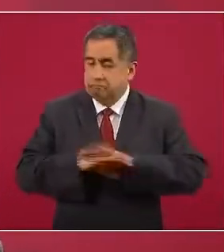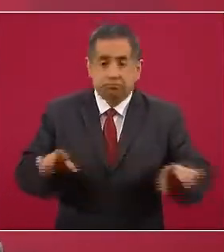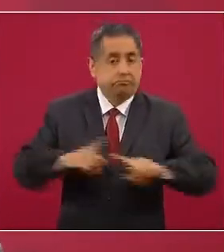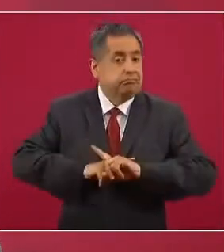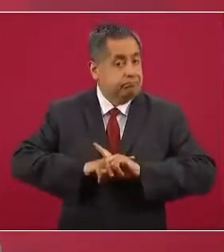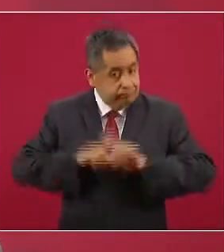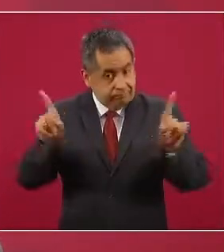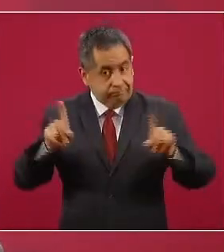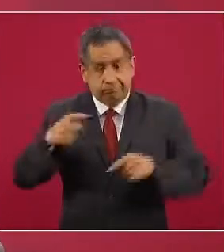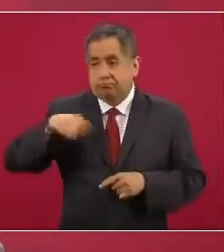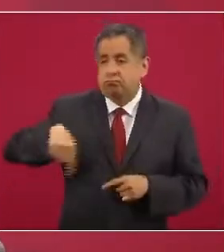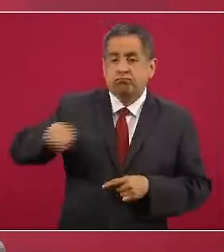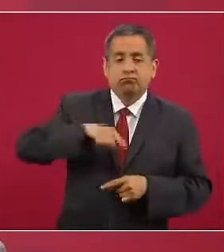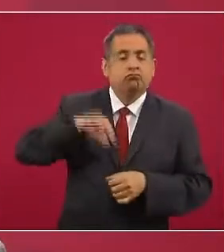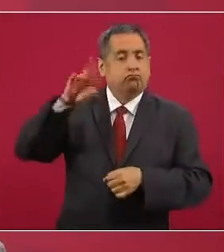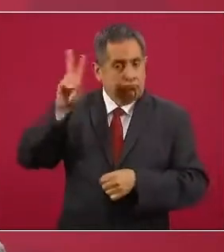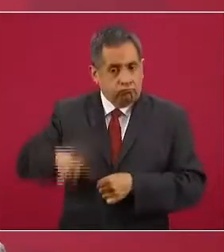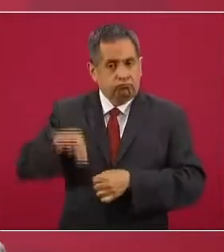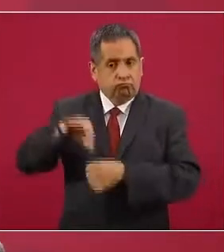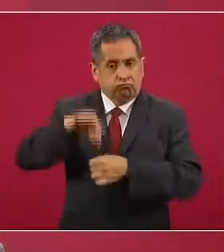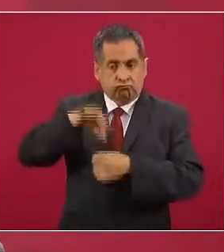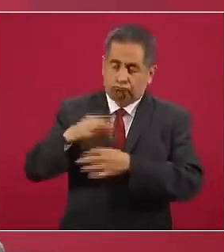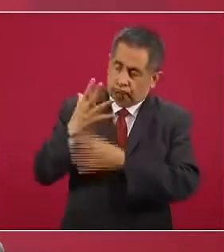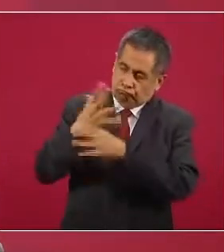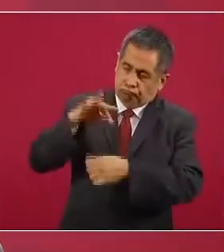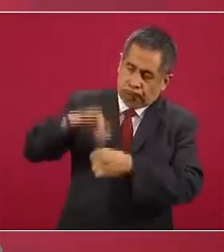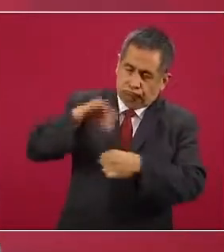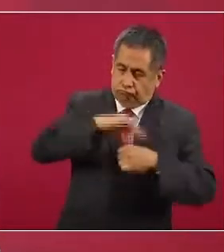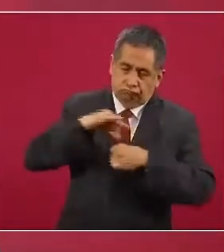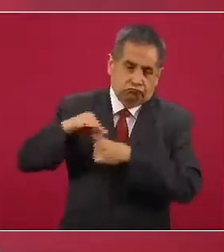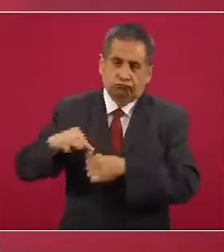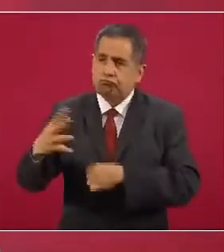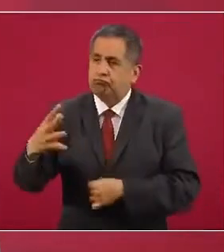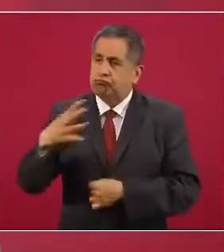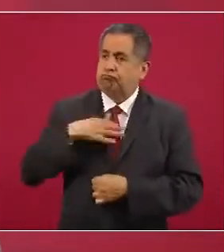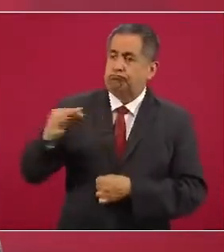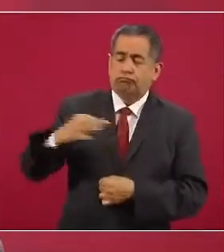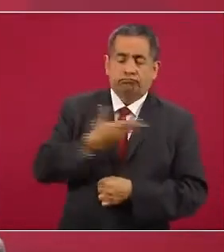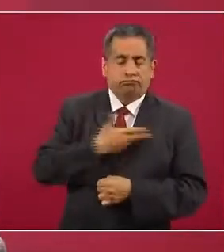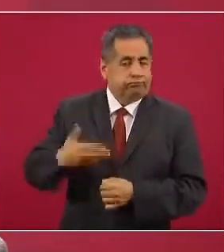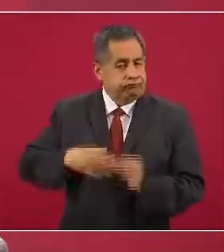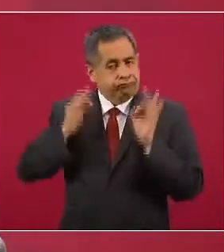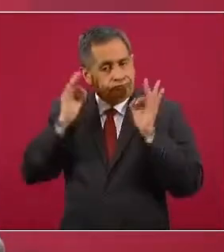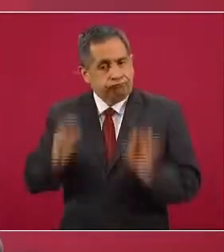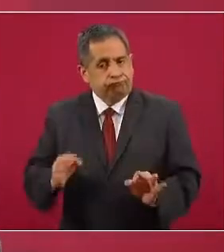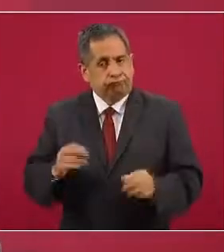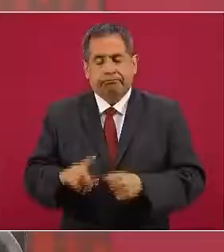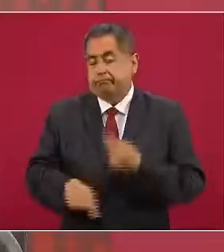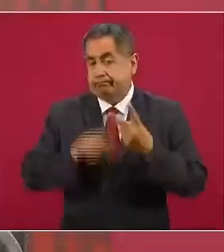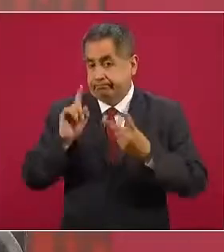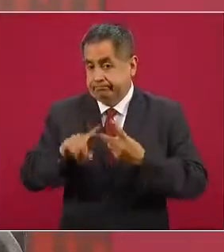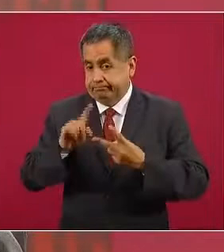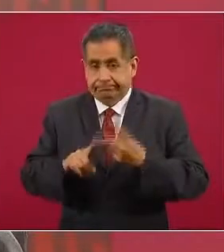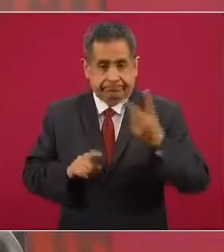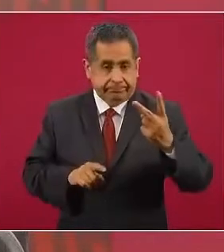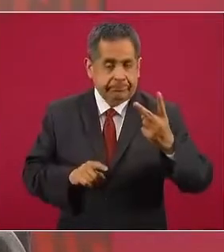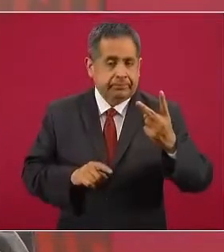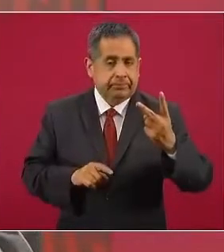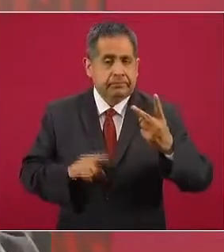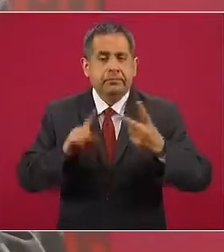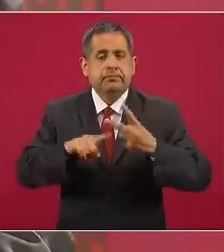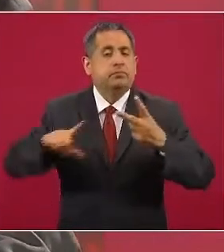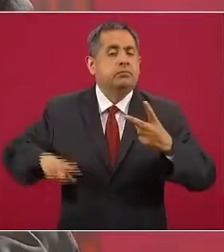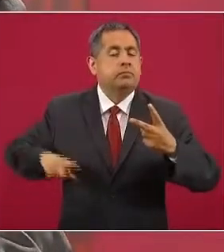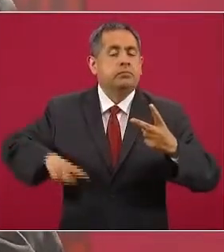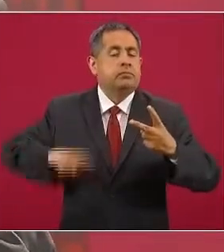es un gobierno legal y legítimamente constituido y segundo, es un